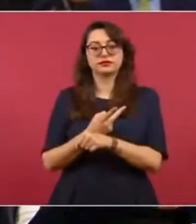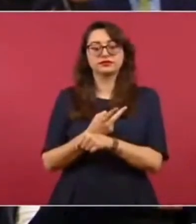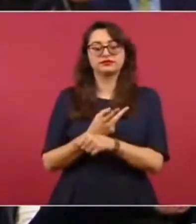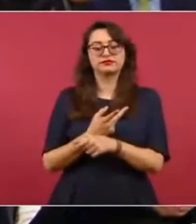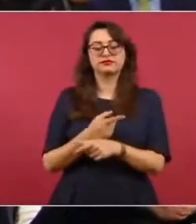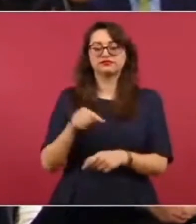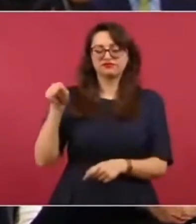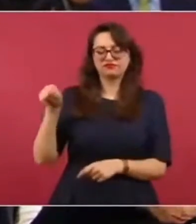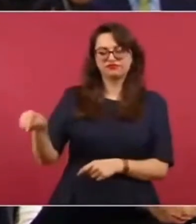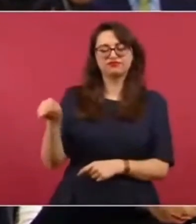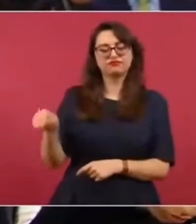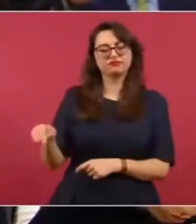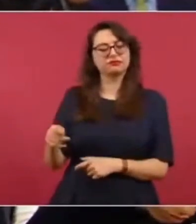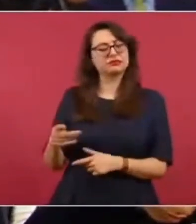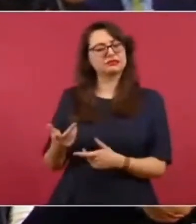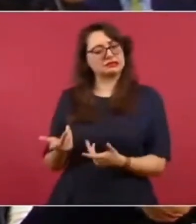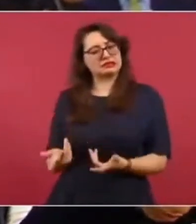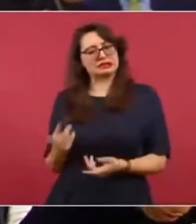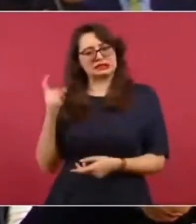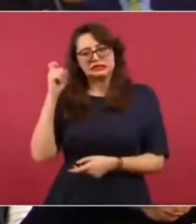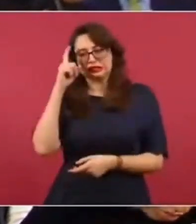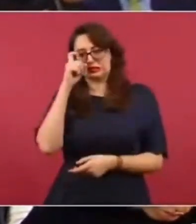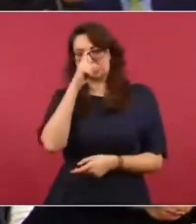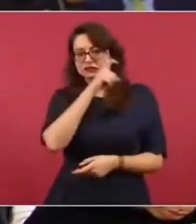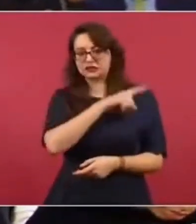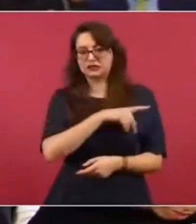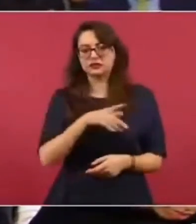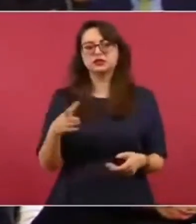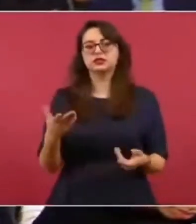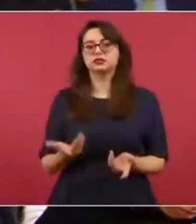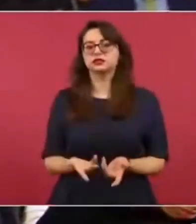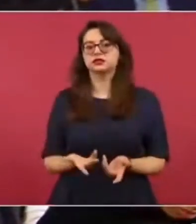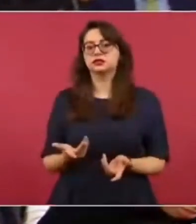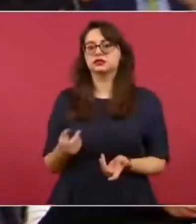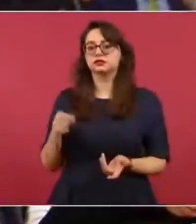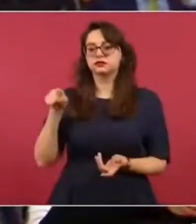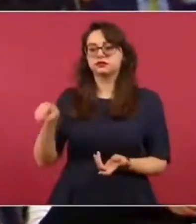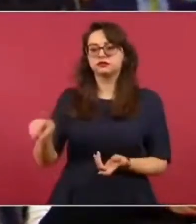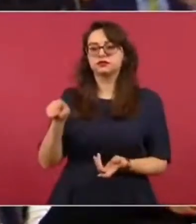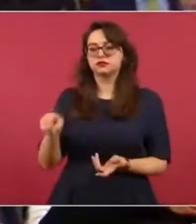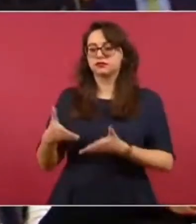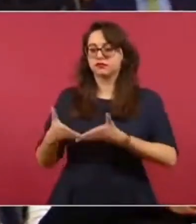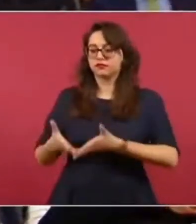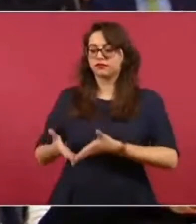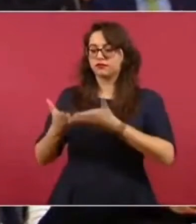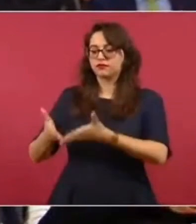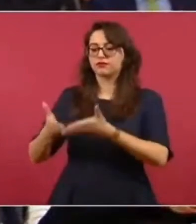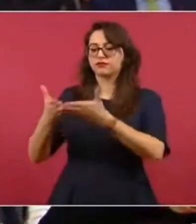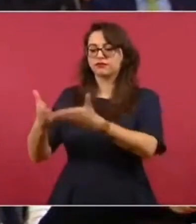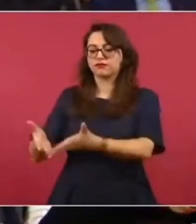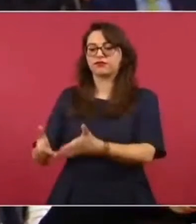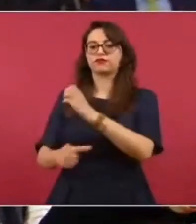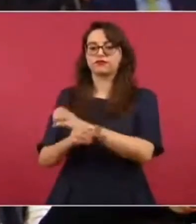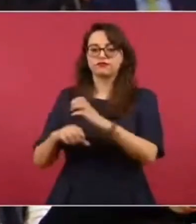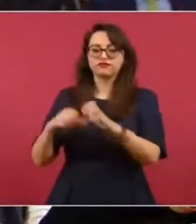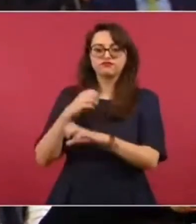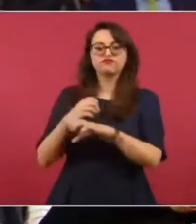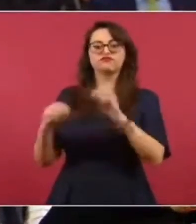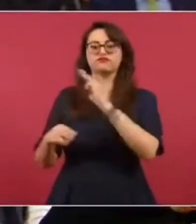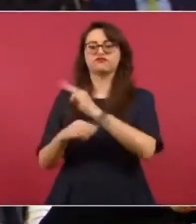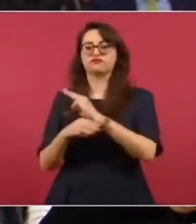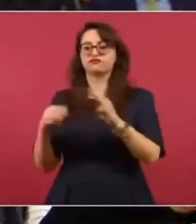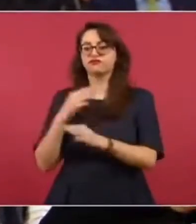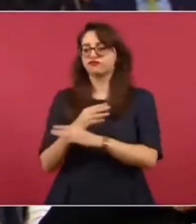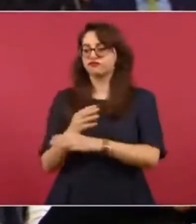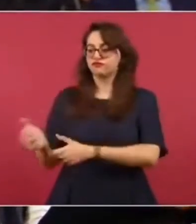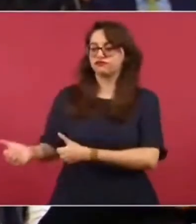muelle de Calica es muy estratégico porque, pues, por ahí salen todos los víveres, digamos, de esta manera, todas las cosas que pasan para la